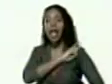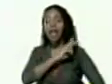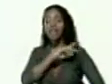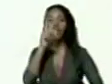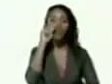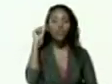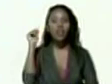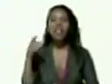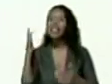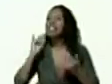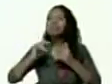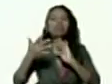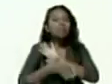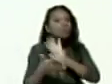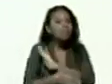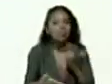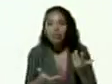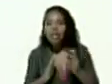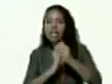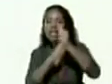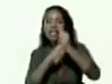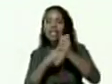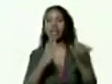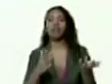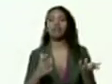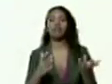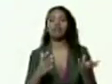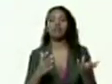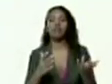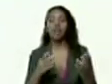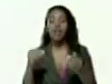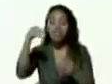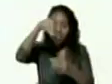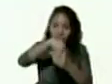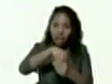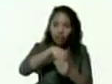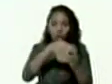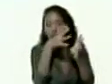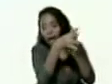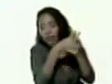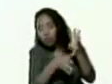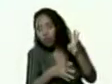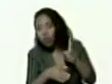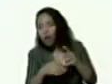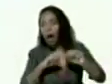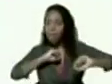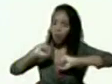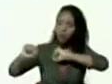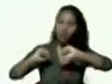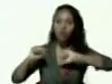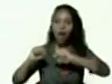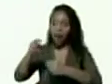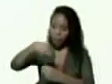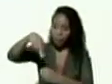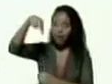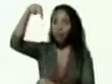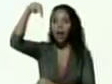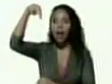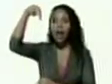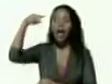es ser líder dentro del esquema motivacional espiritual del